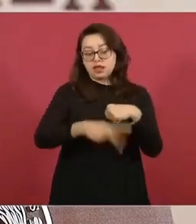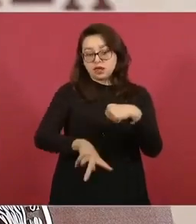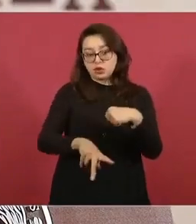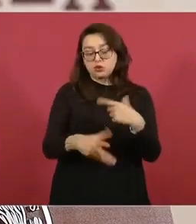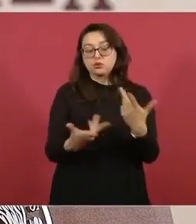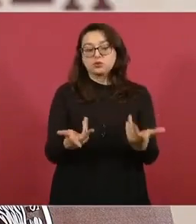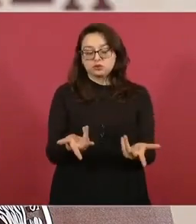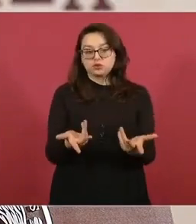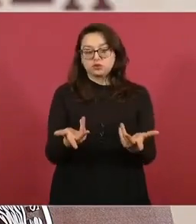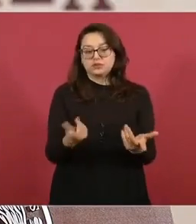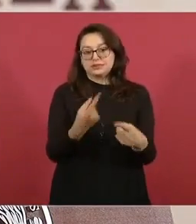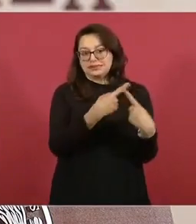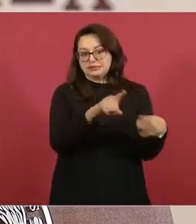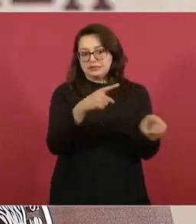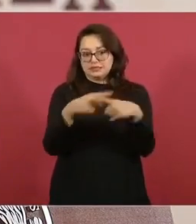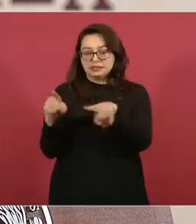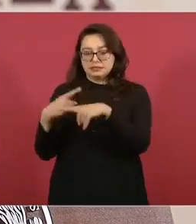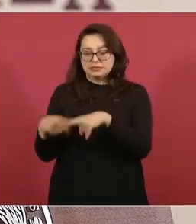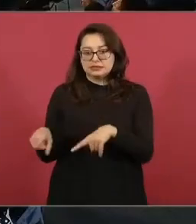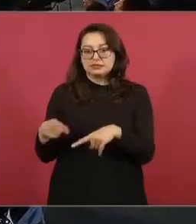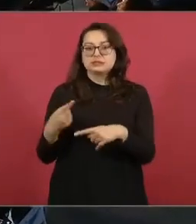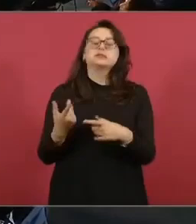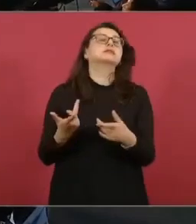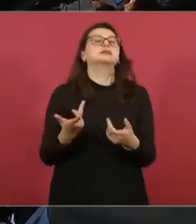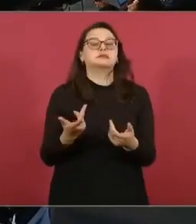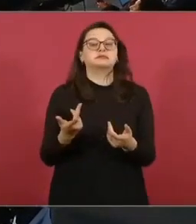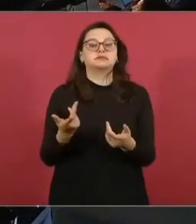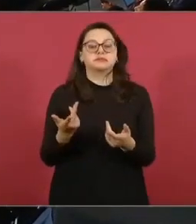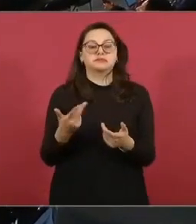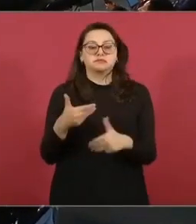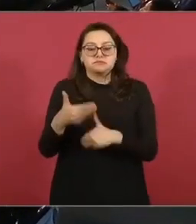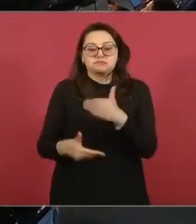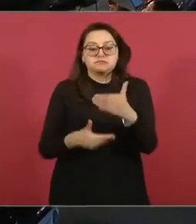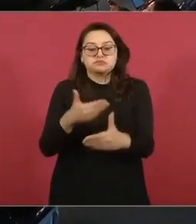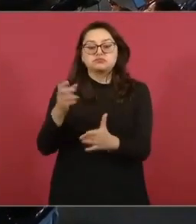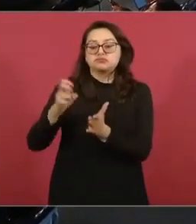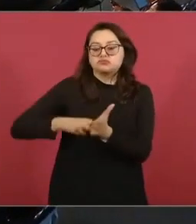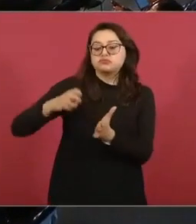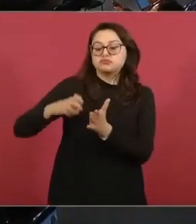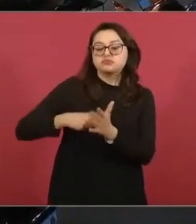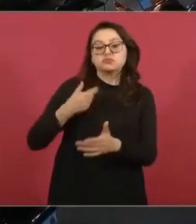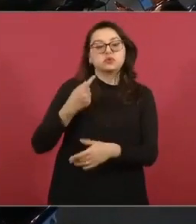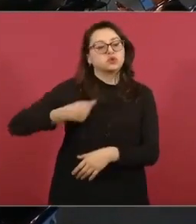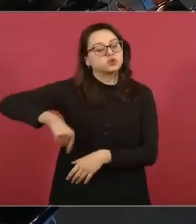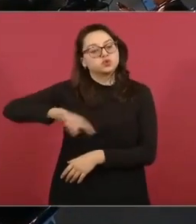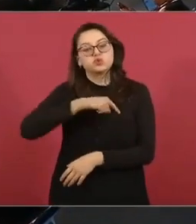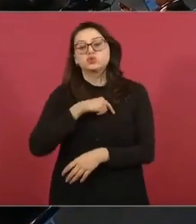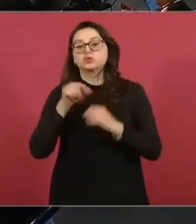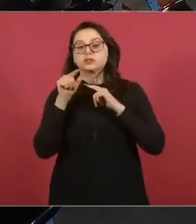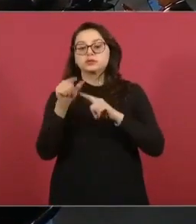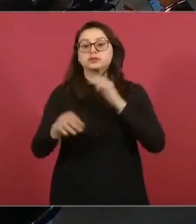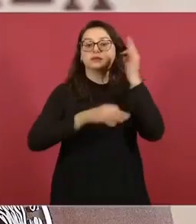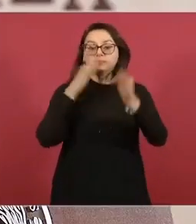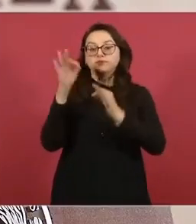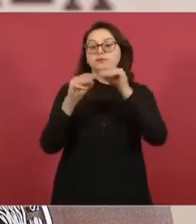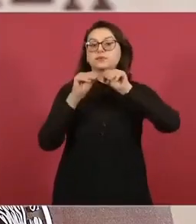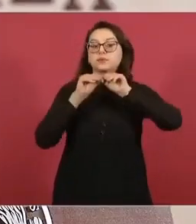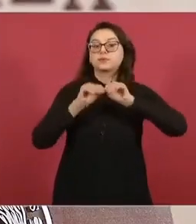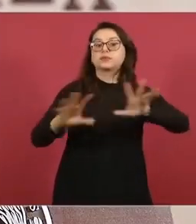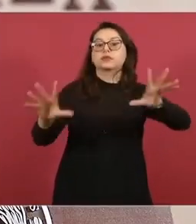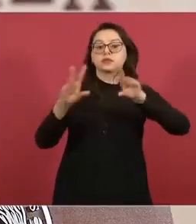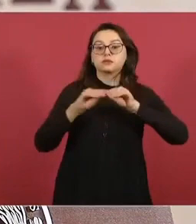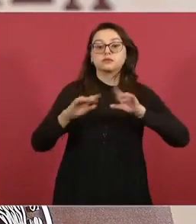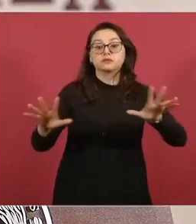productos empaquetados y la recomendación y seguiremos insistiendo en la campaña es un mensaje muy fácil para la